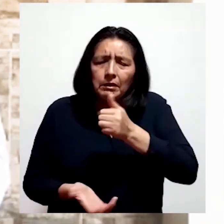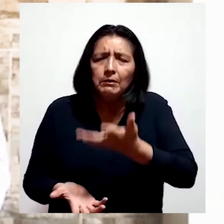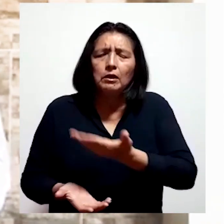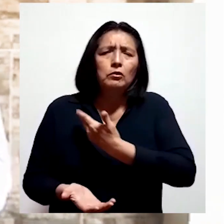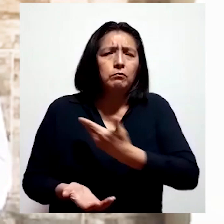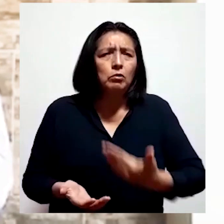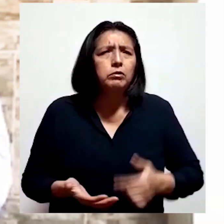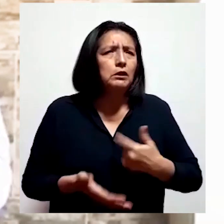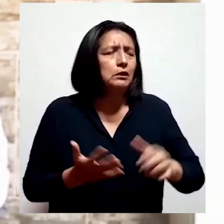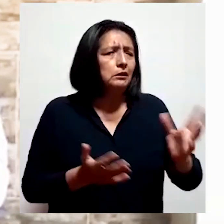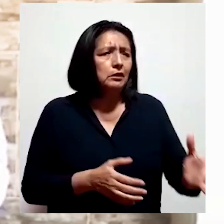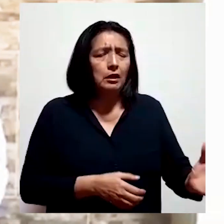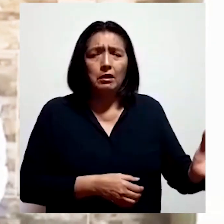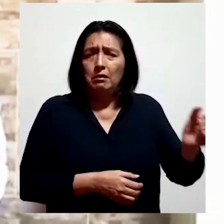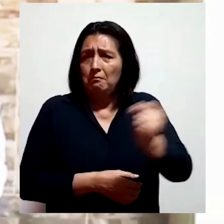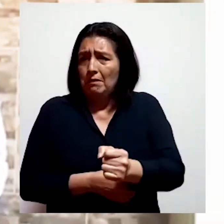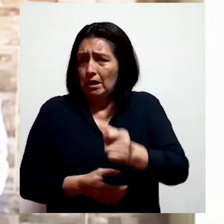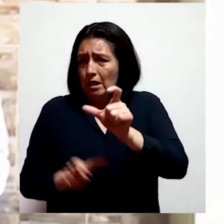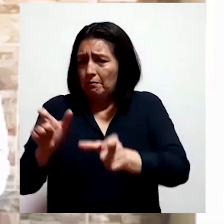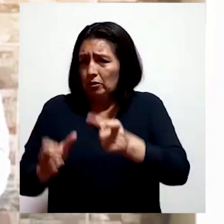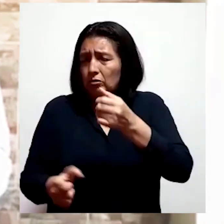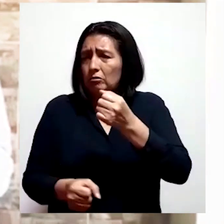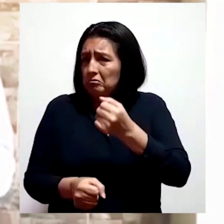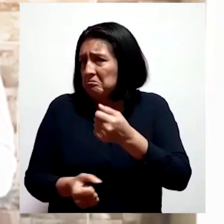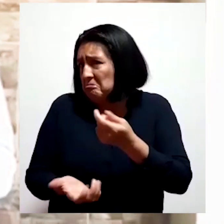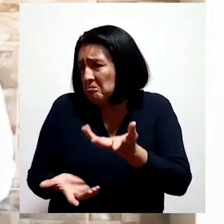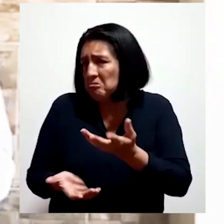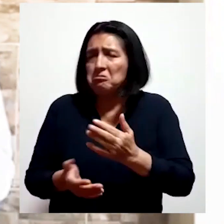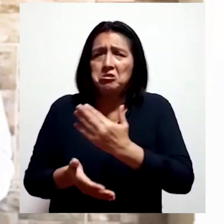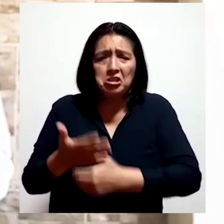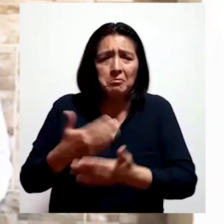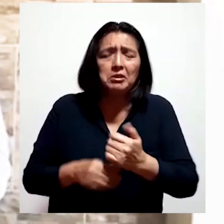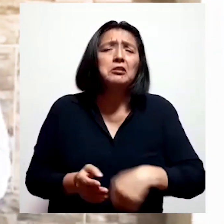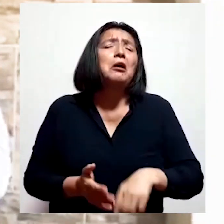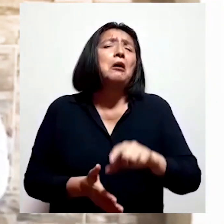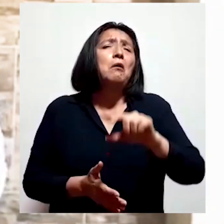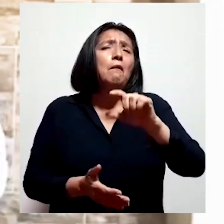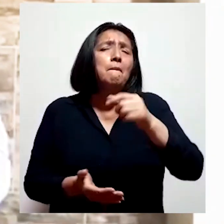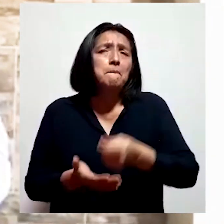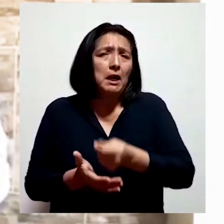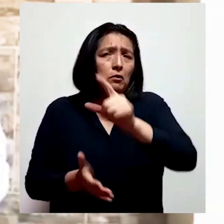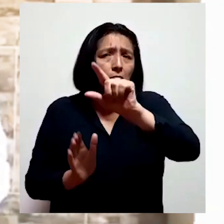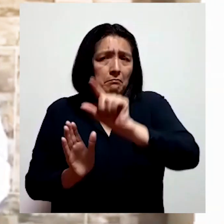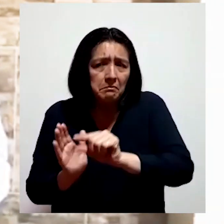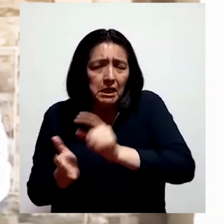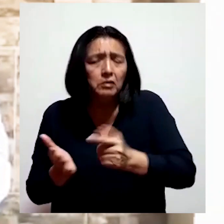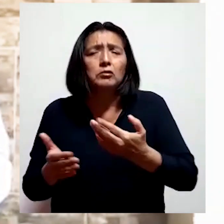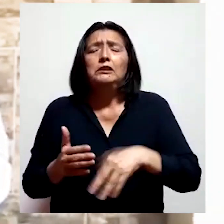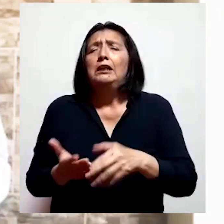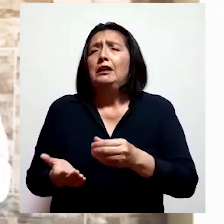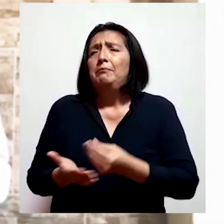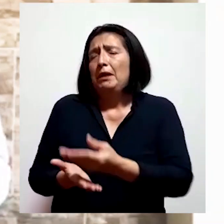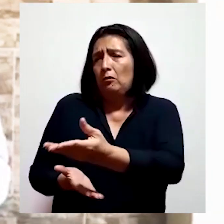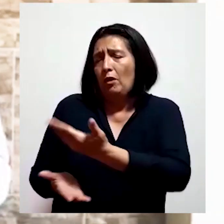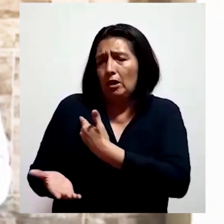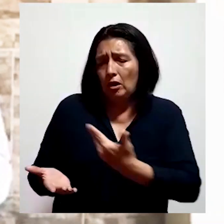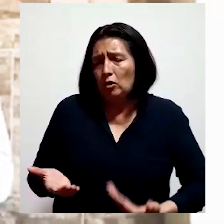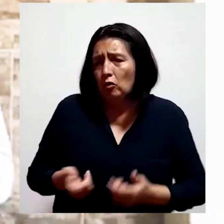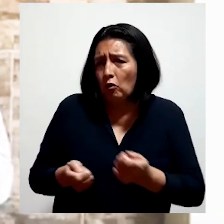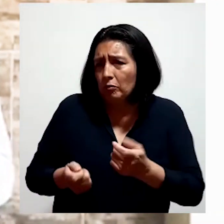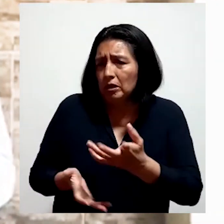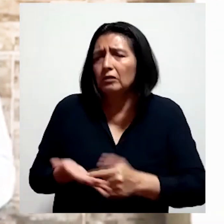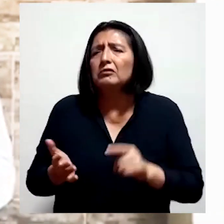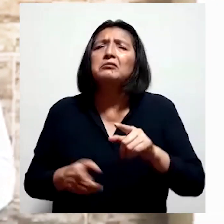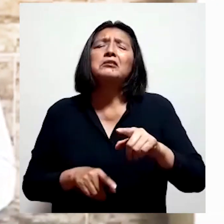tercera categoría, que empleen a personas con discapacidad, tendrán un descuento adicional dentro del pago del impuesto a la renta,